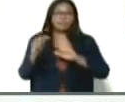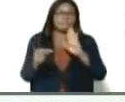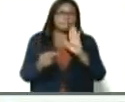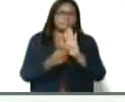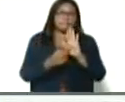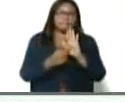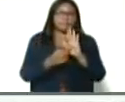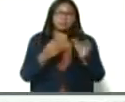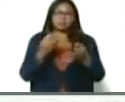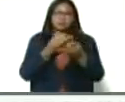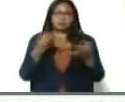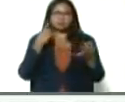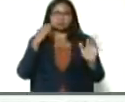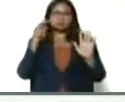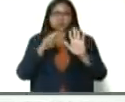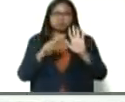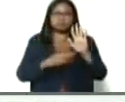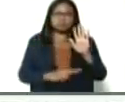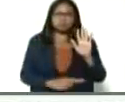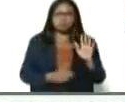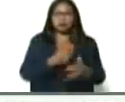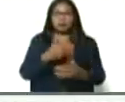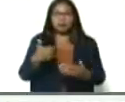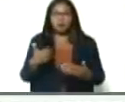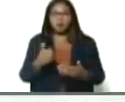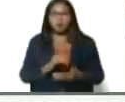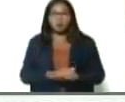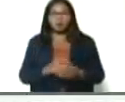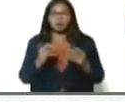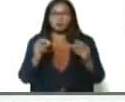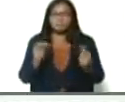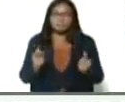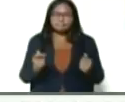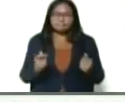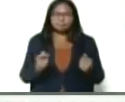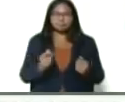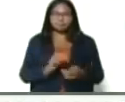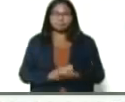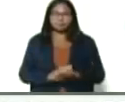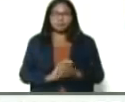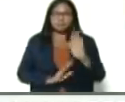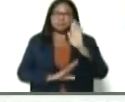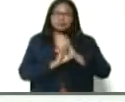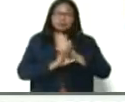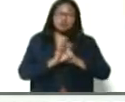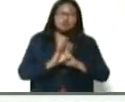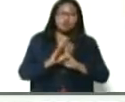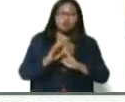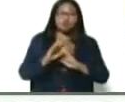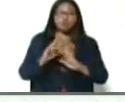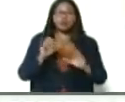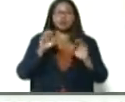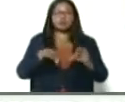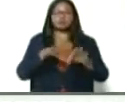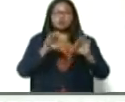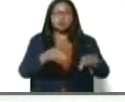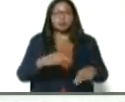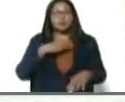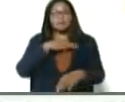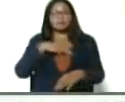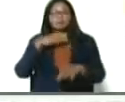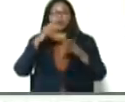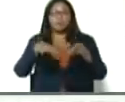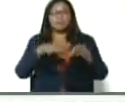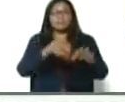tan pertinente, tan auspicioso, para el desarrollo agrícola, como la gran misión